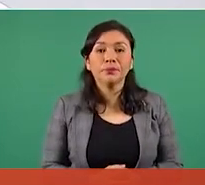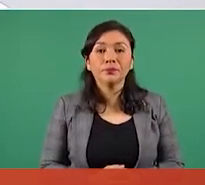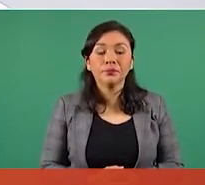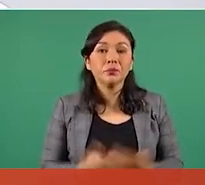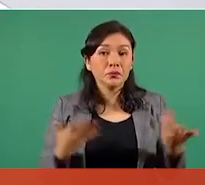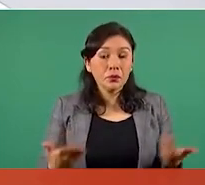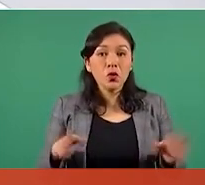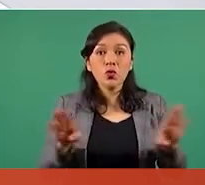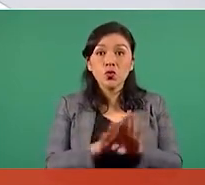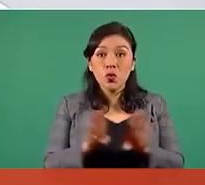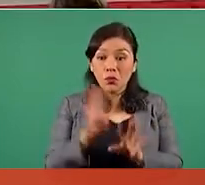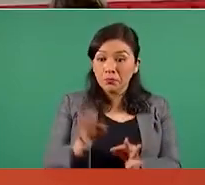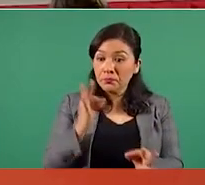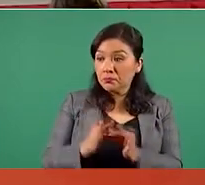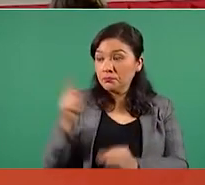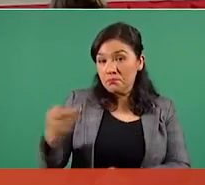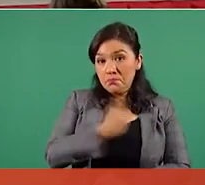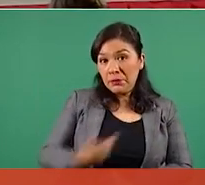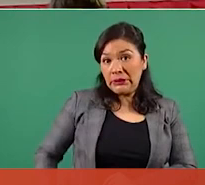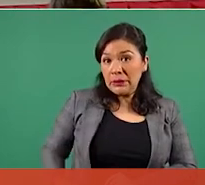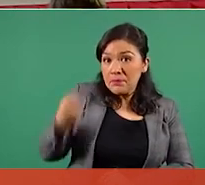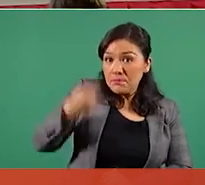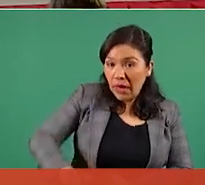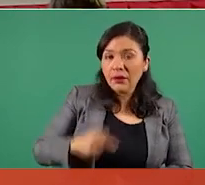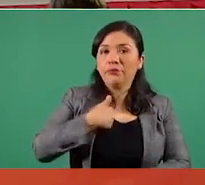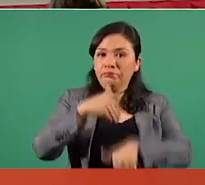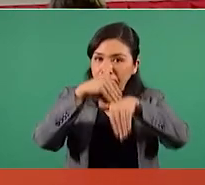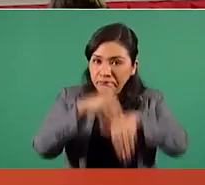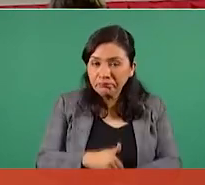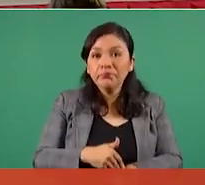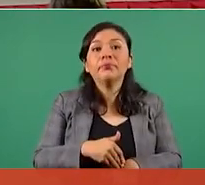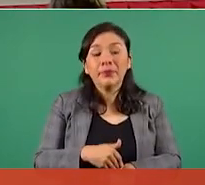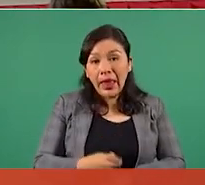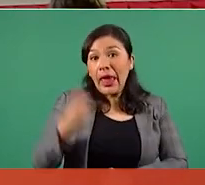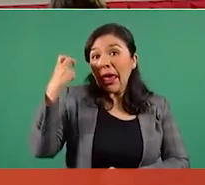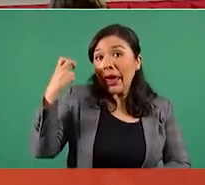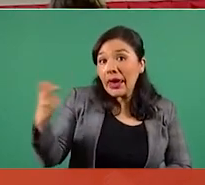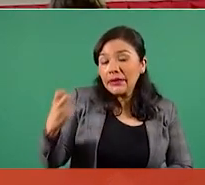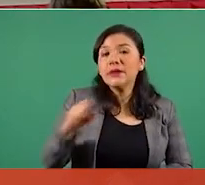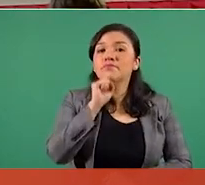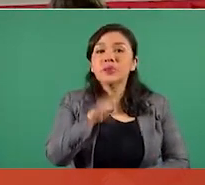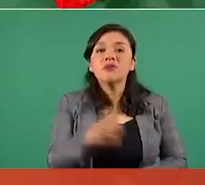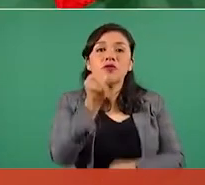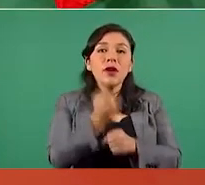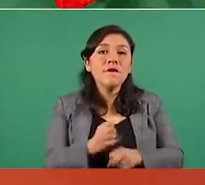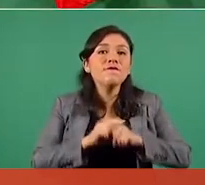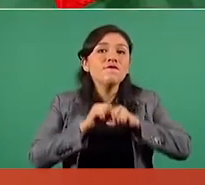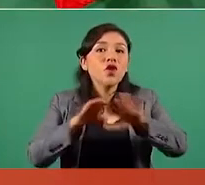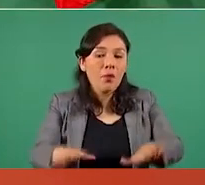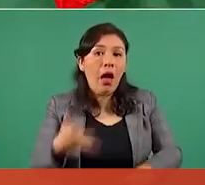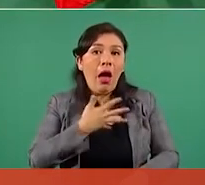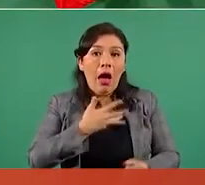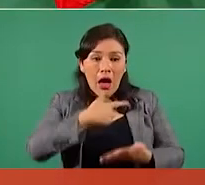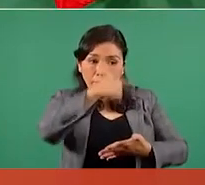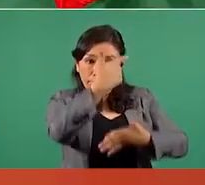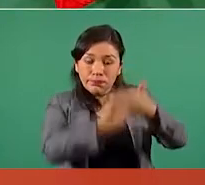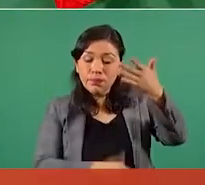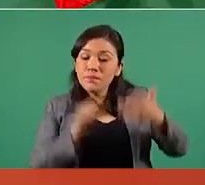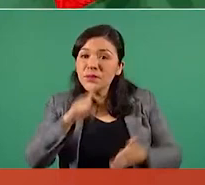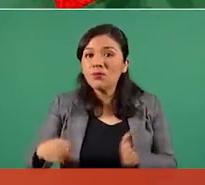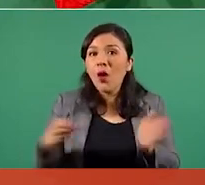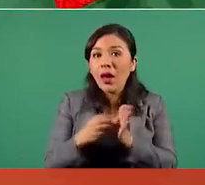dar cumplimiento a su mandato, señor presidente, esta es la información, la que está en esta caja,